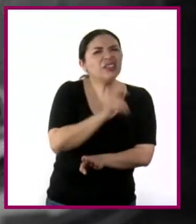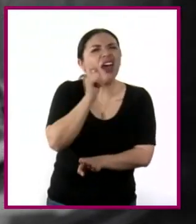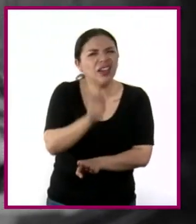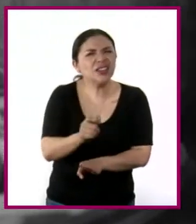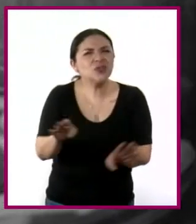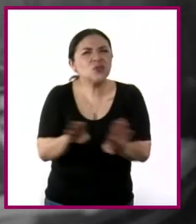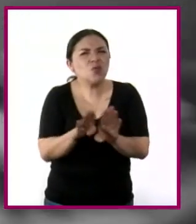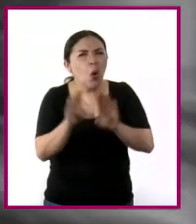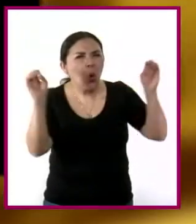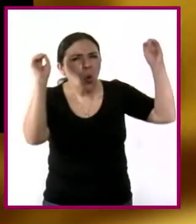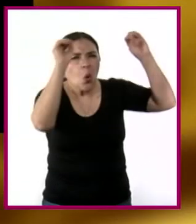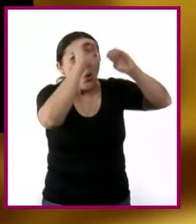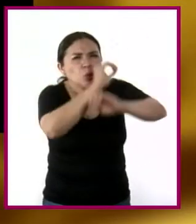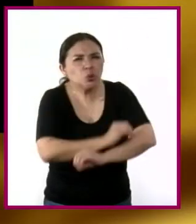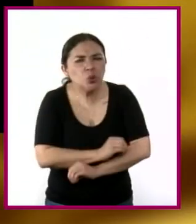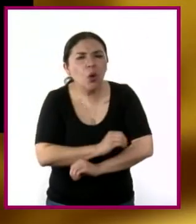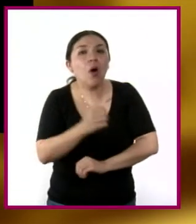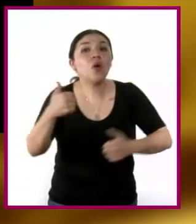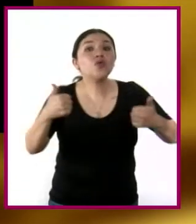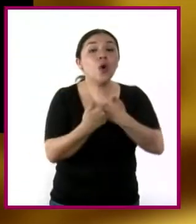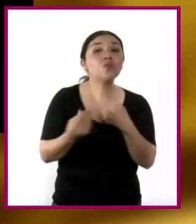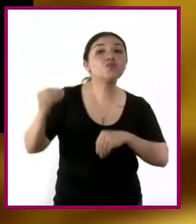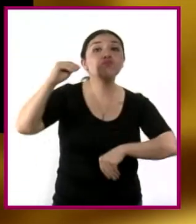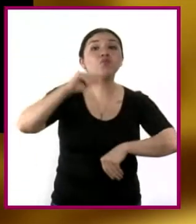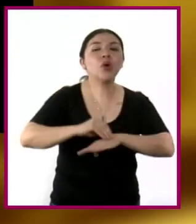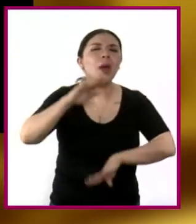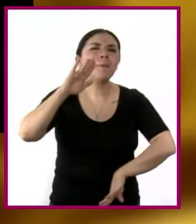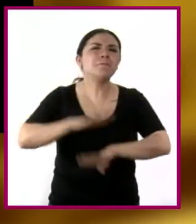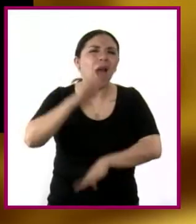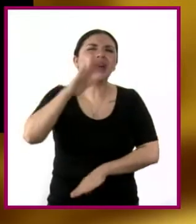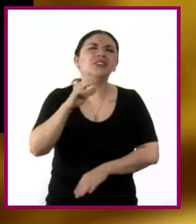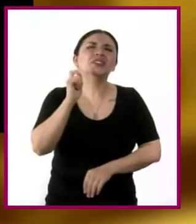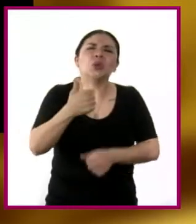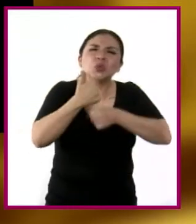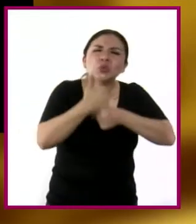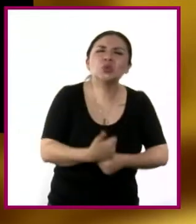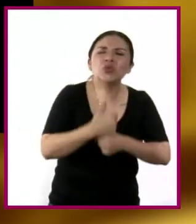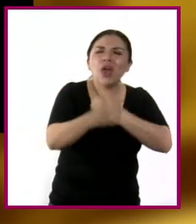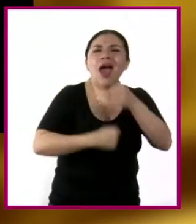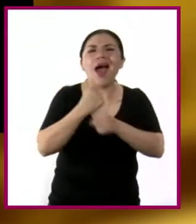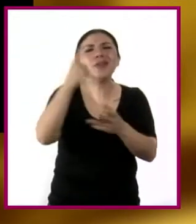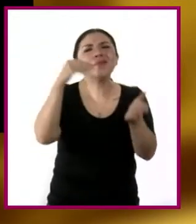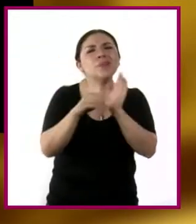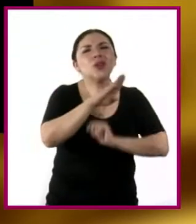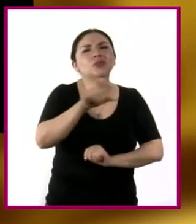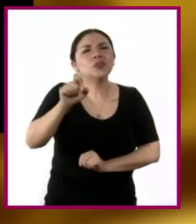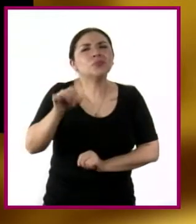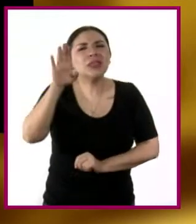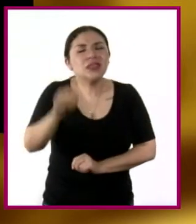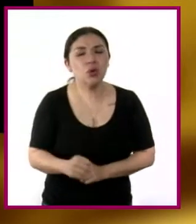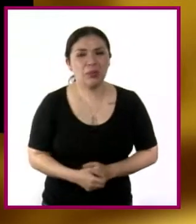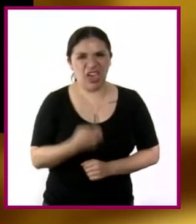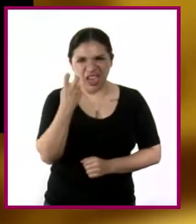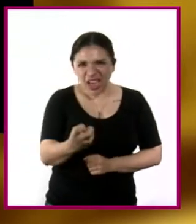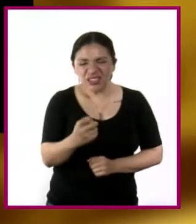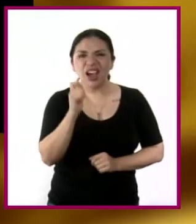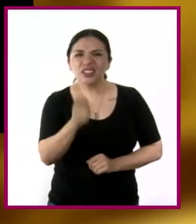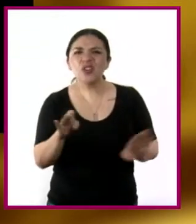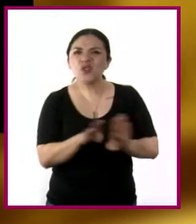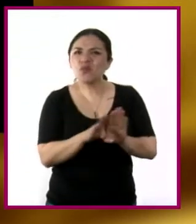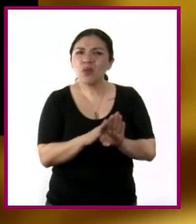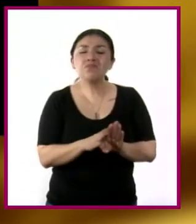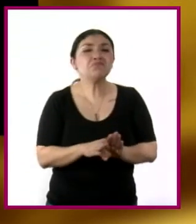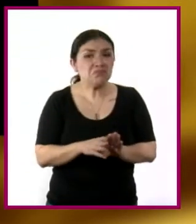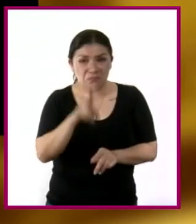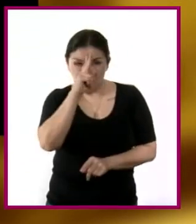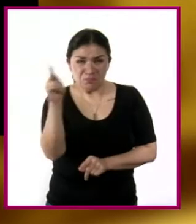ensombreció de nuevo con el estallido de la Gran Depresión de 1929, que se tradujo en una severa